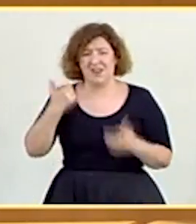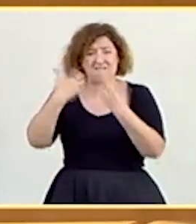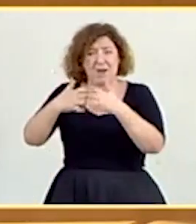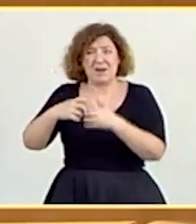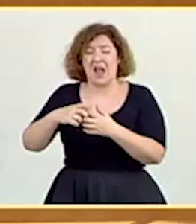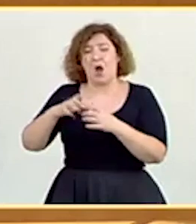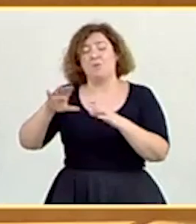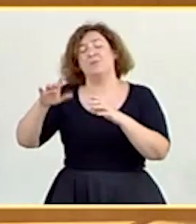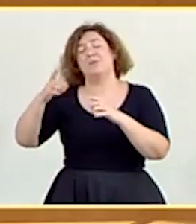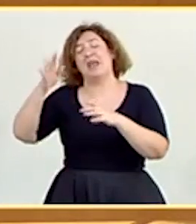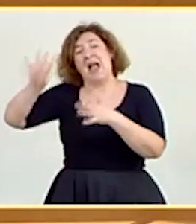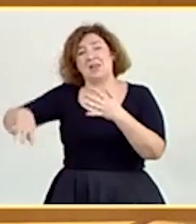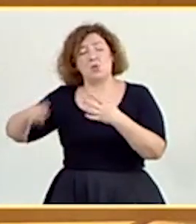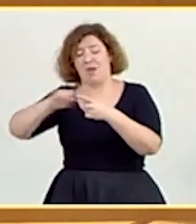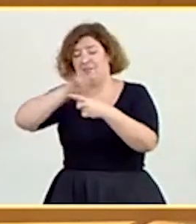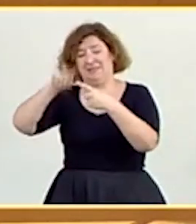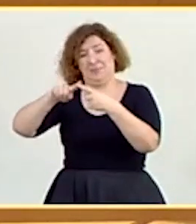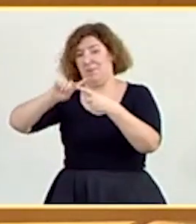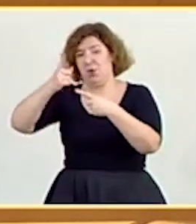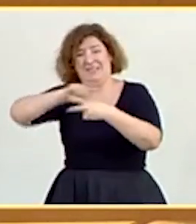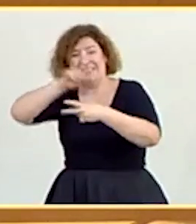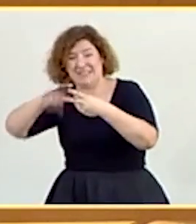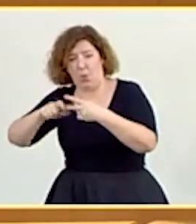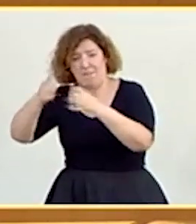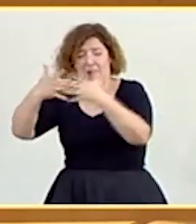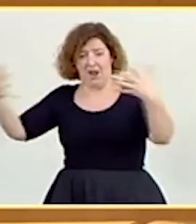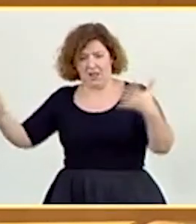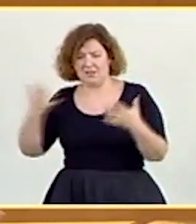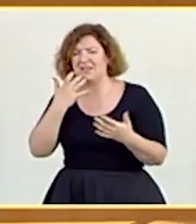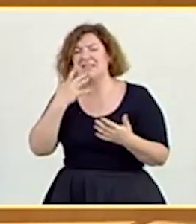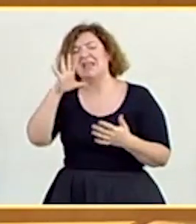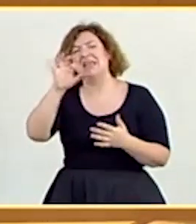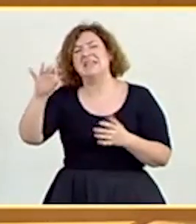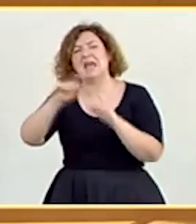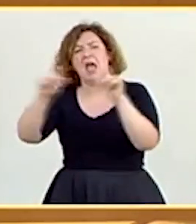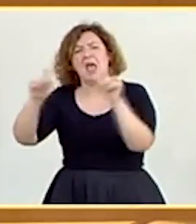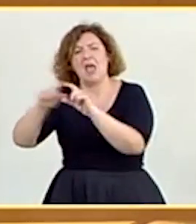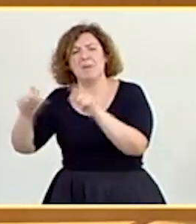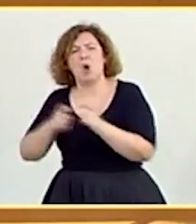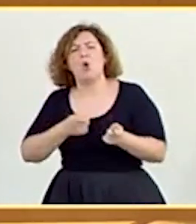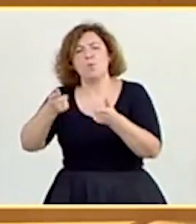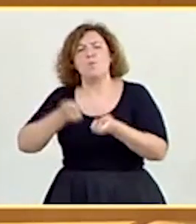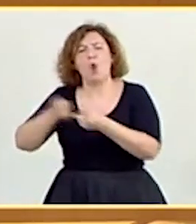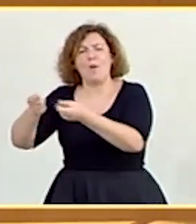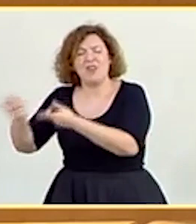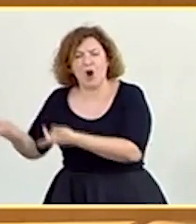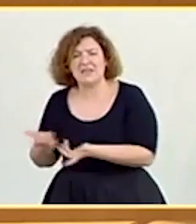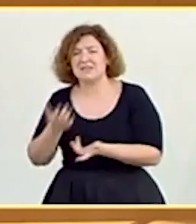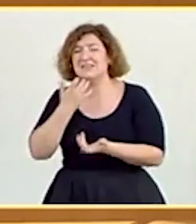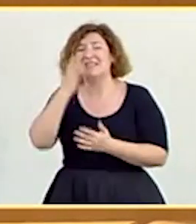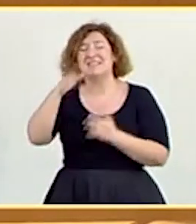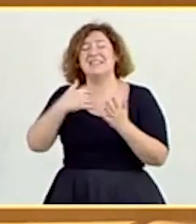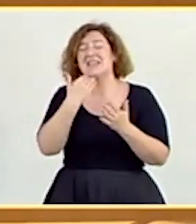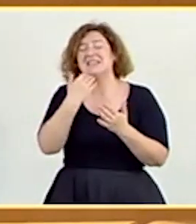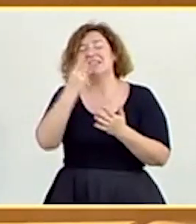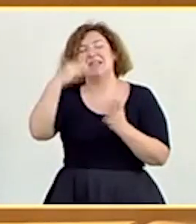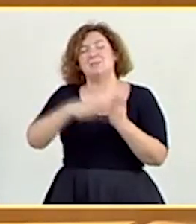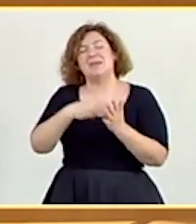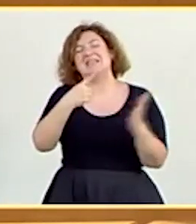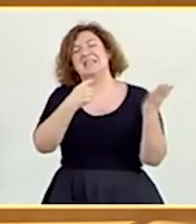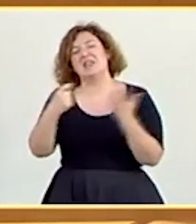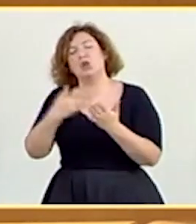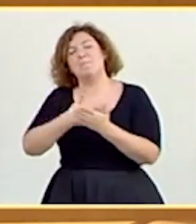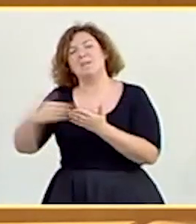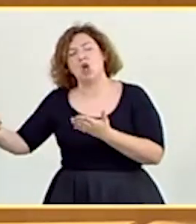Cataluña, cuyo cierre afecta a 500 empresas proveedores y que va a suponer también una pérdida de 3.600 millones de euros en